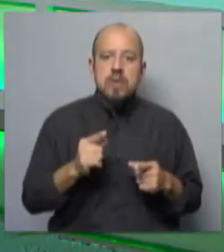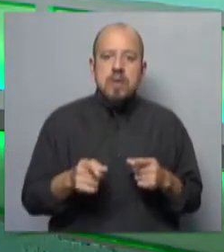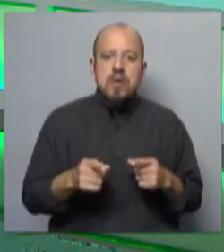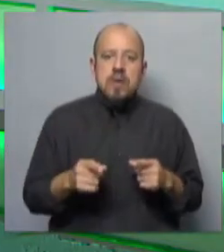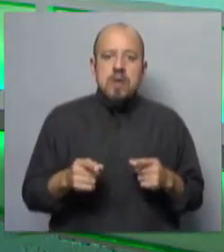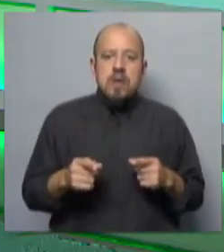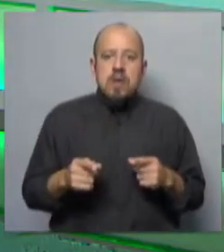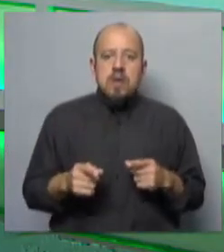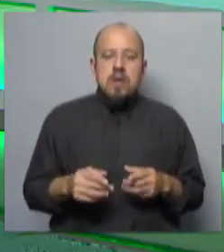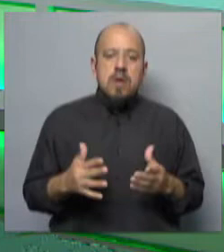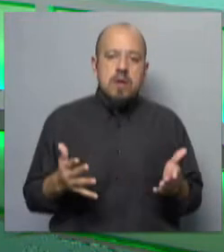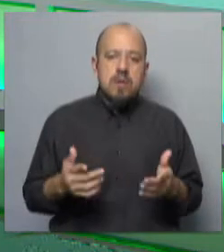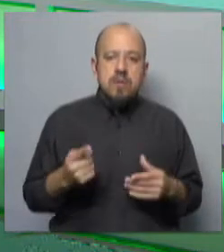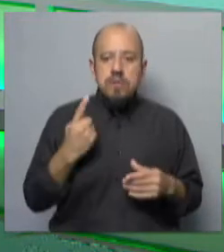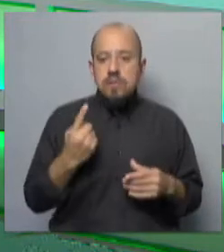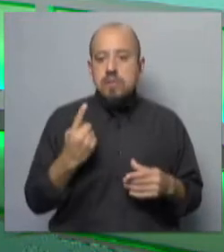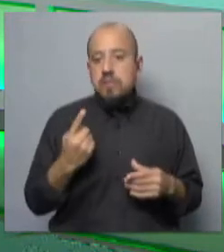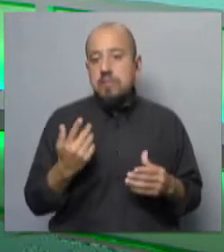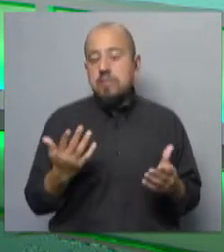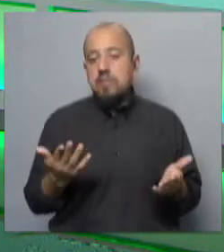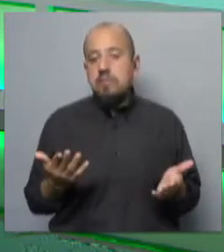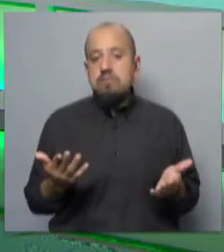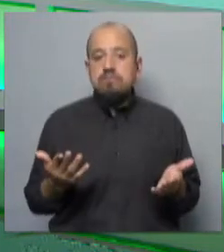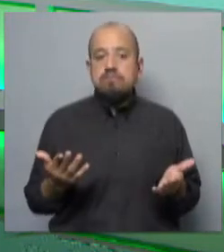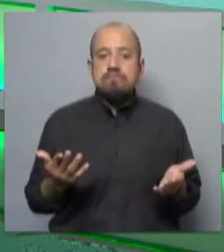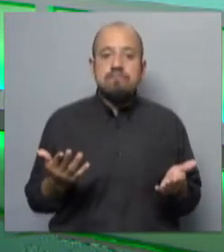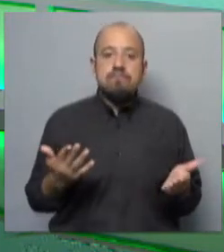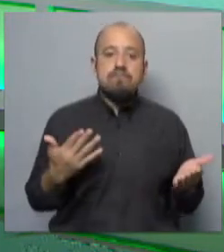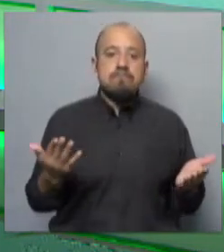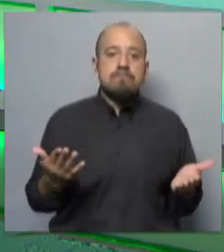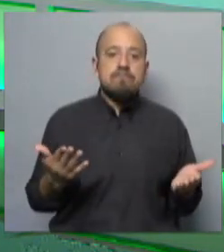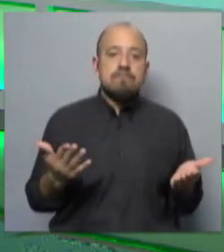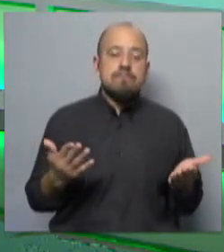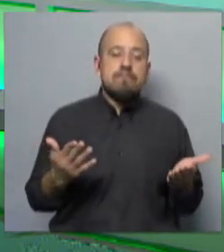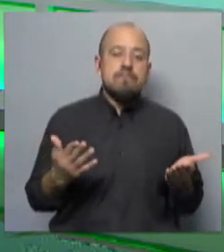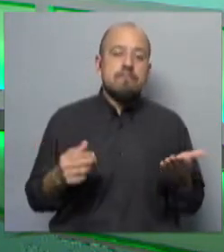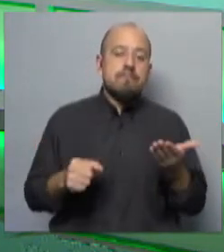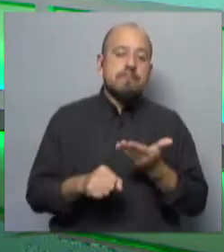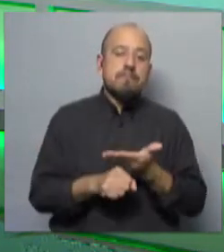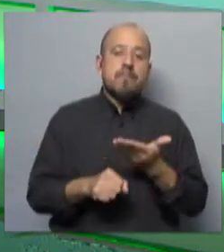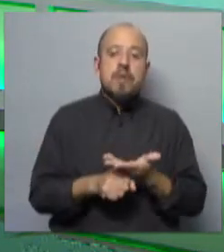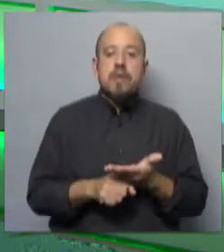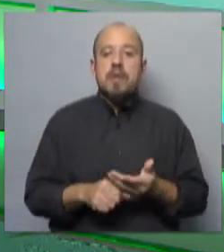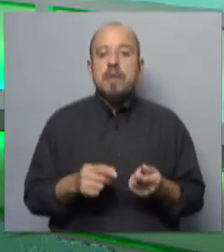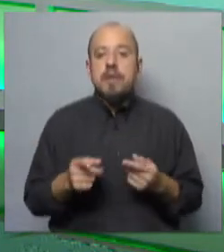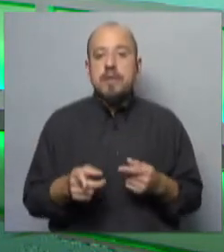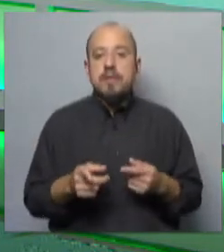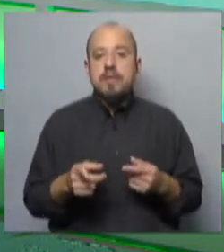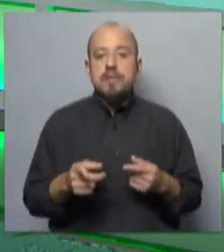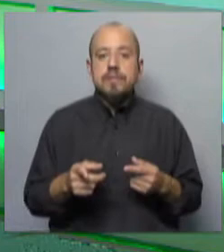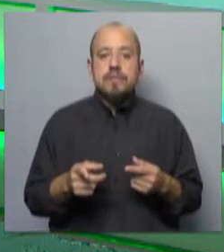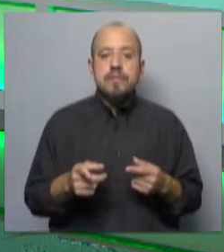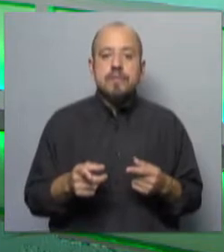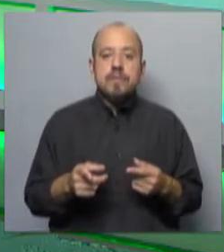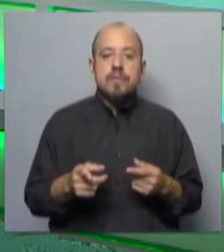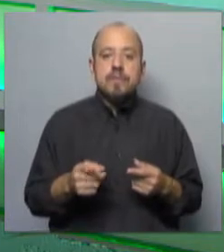A ver, en primer lugar, empiezan a llover solicitudes, digamos, es decir, empiezan a acumularse,